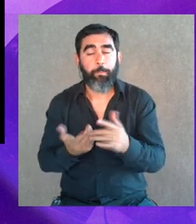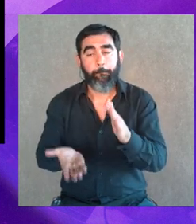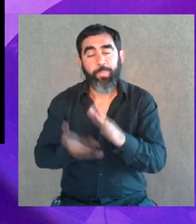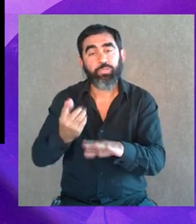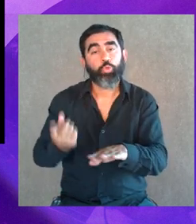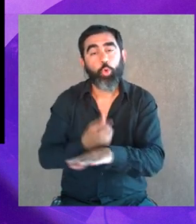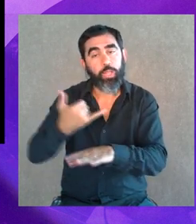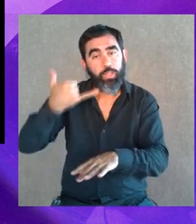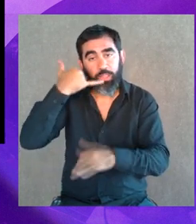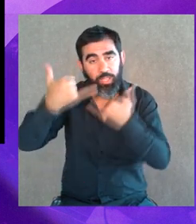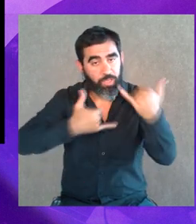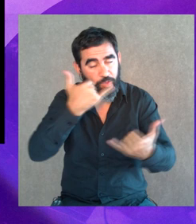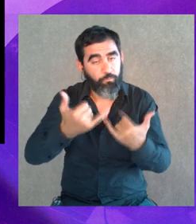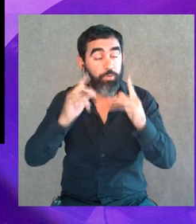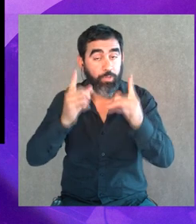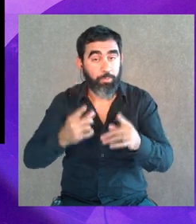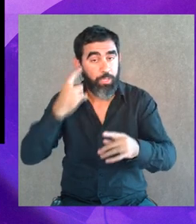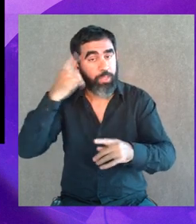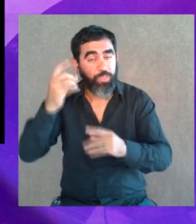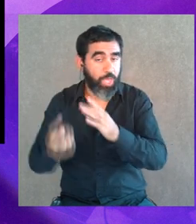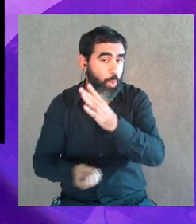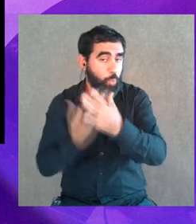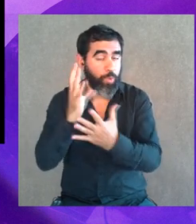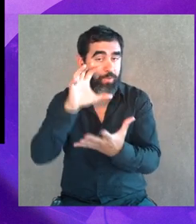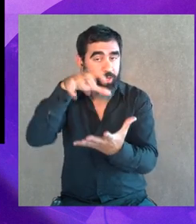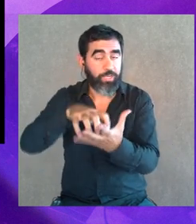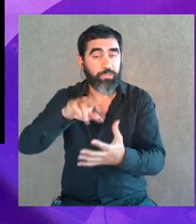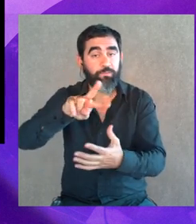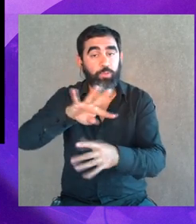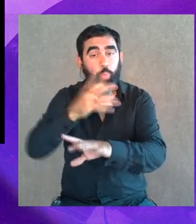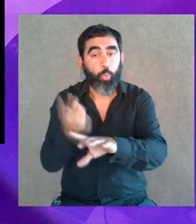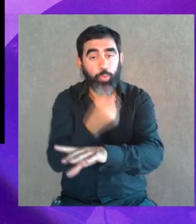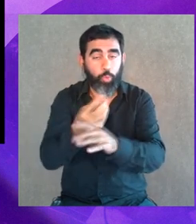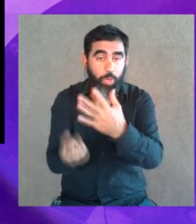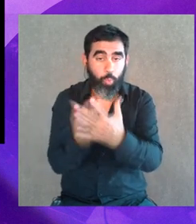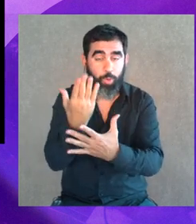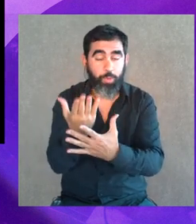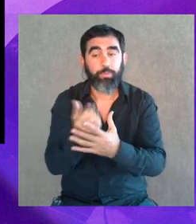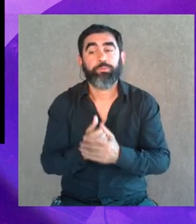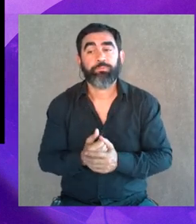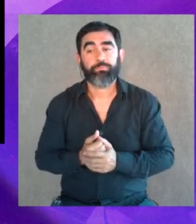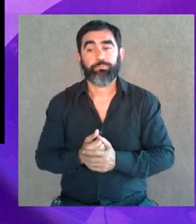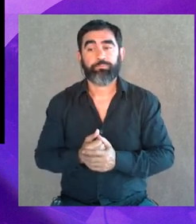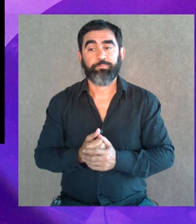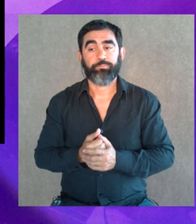más horas en el teléfono, la idea es poner una nueva casa 24 horas, pero claro